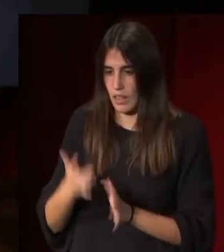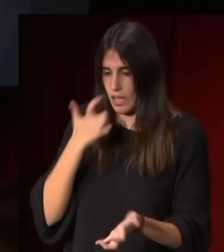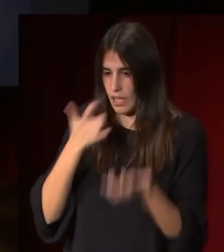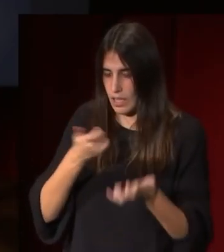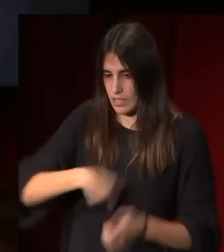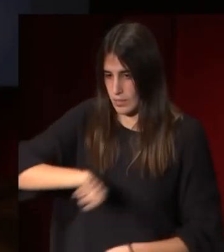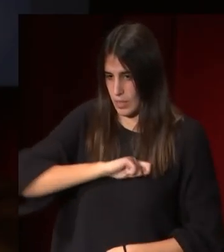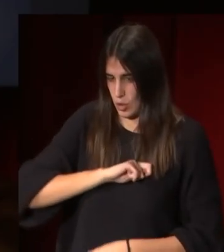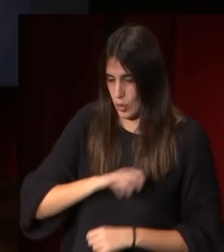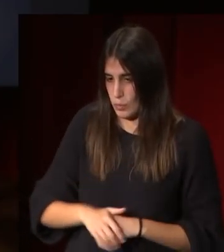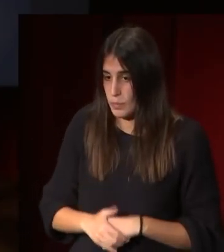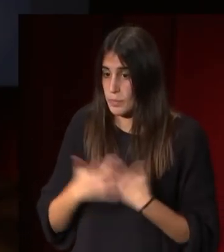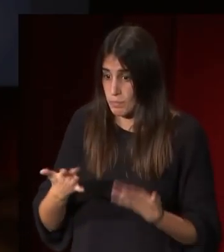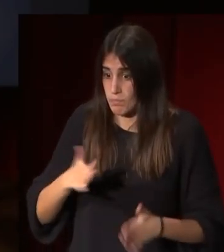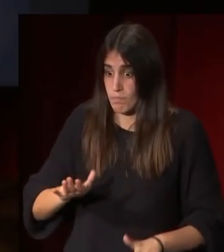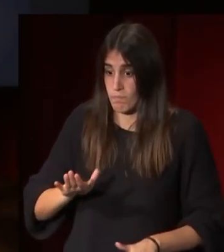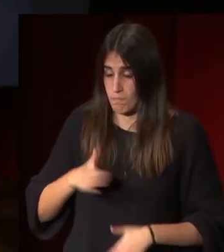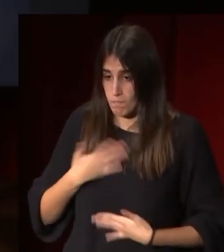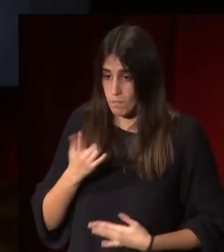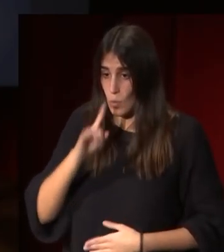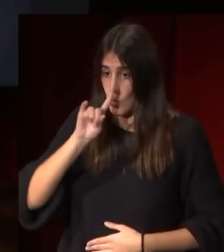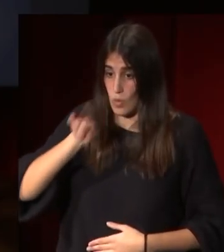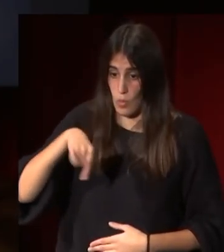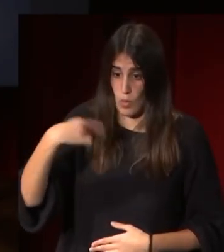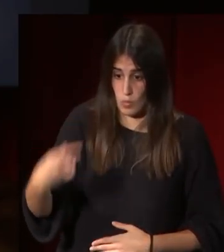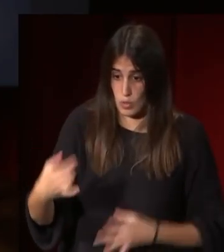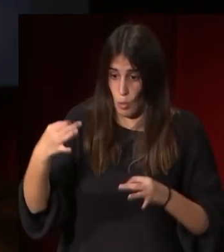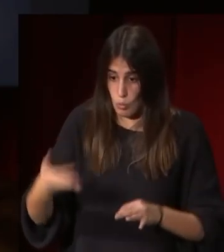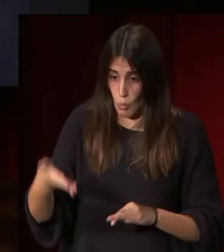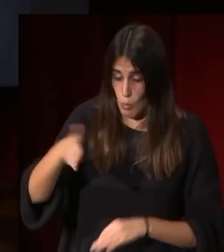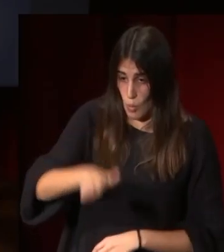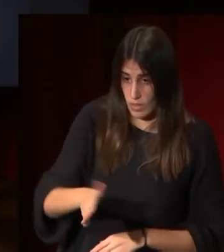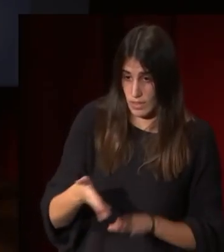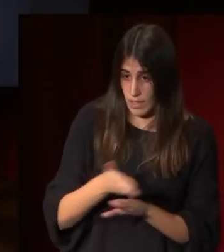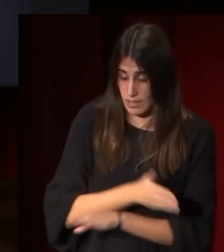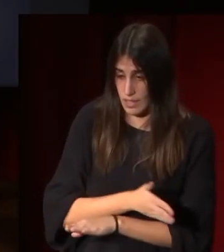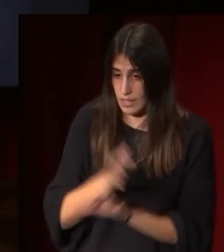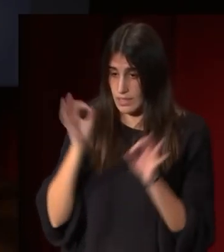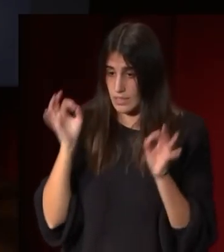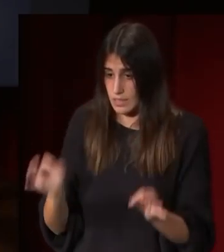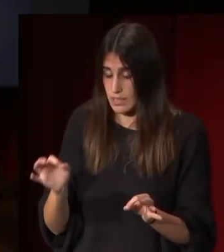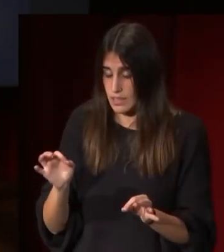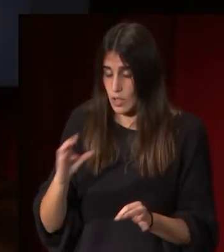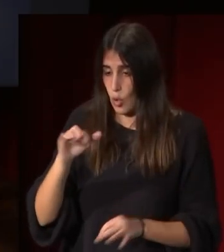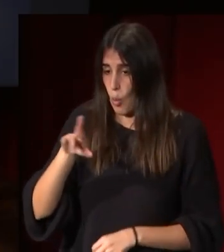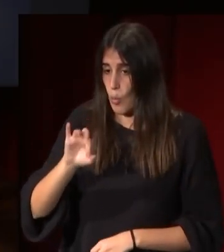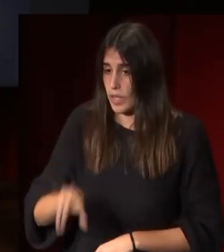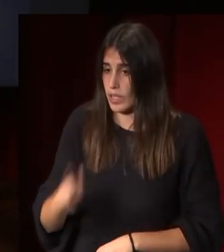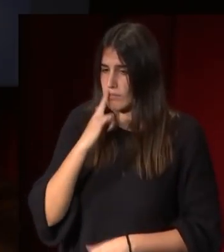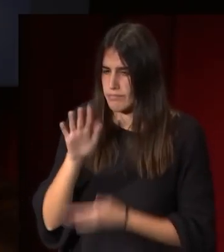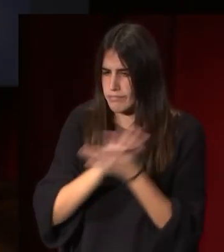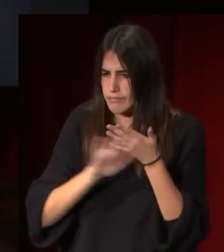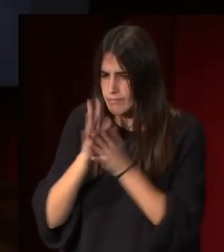arte español y sorprendentemente un año después de haber fallecido Álvarez Cubero se decide